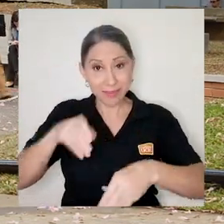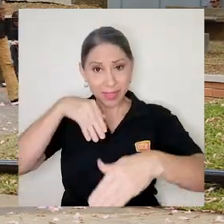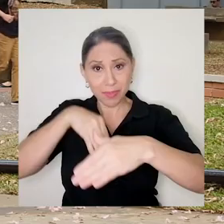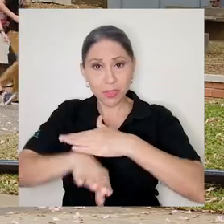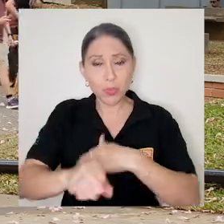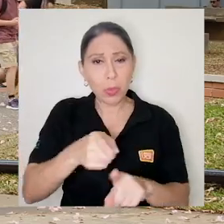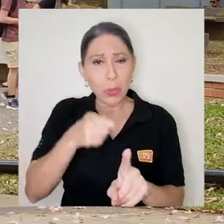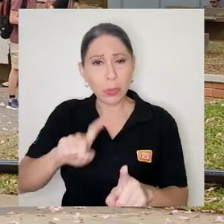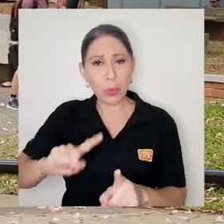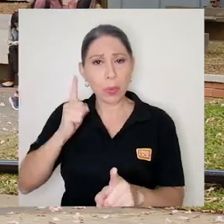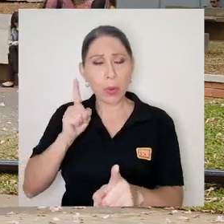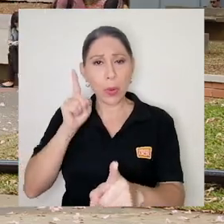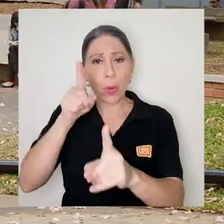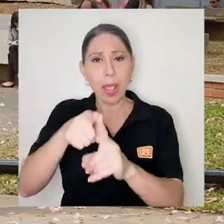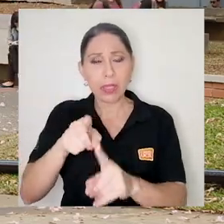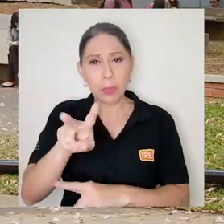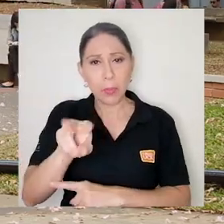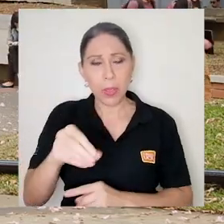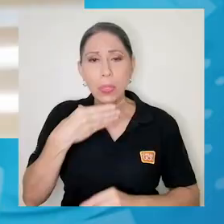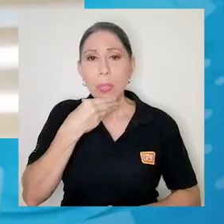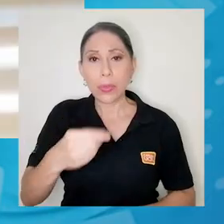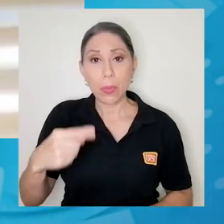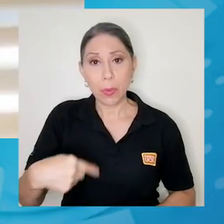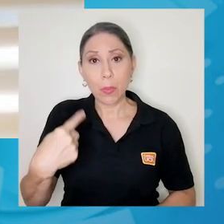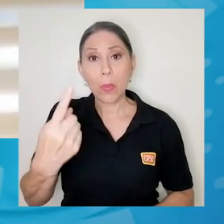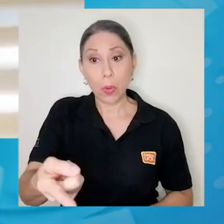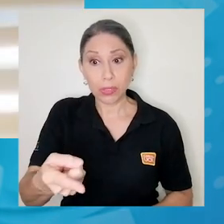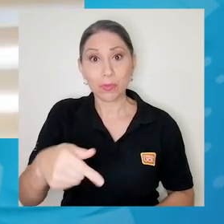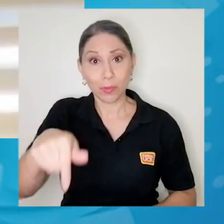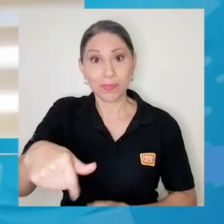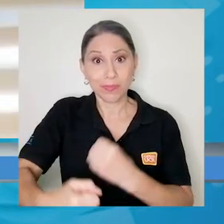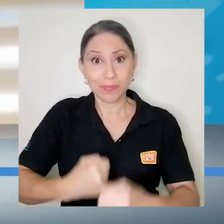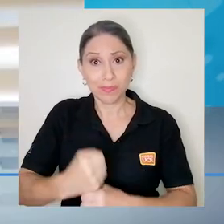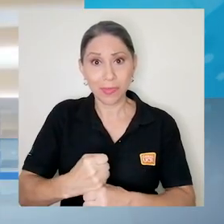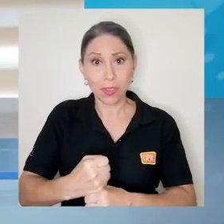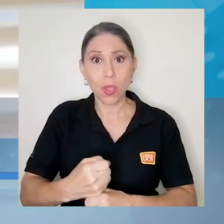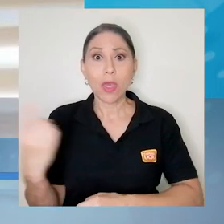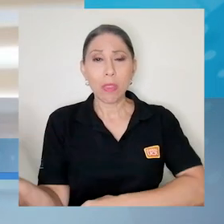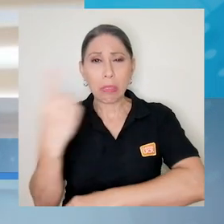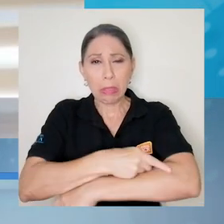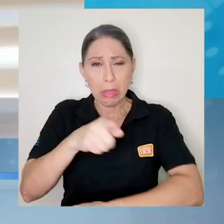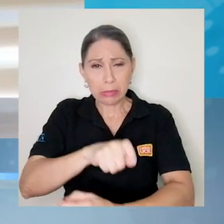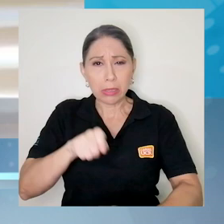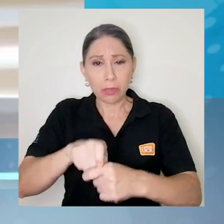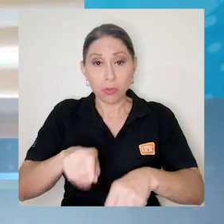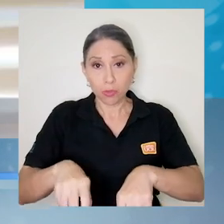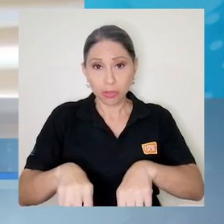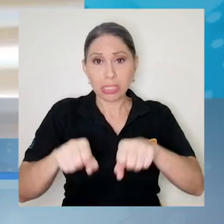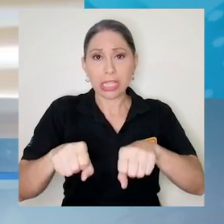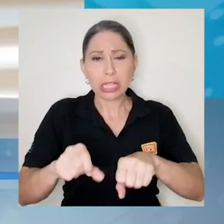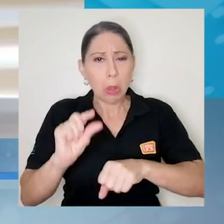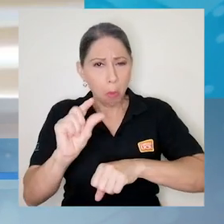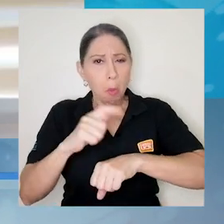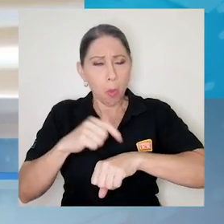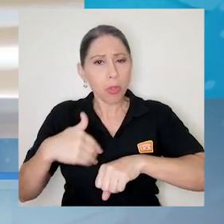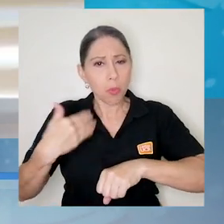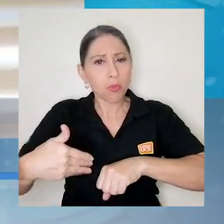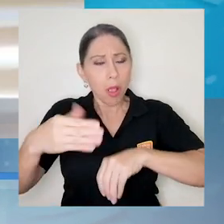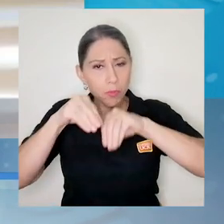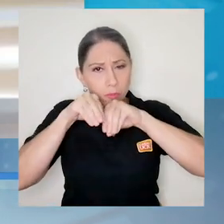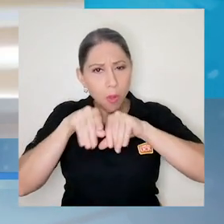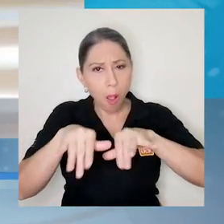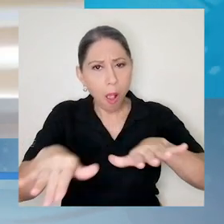y el 20 de diciembre próximo. Las citas específicas pronto serán comunicadas a las personas inscritas.